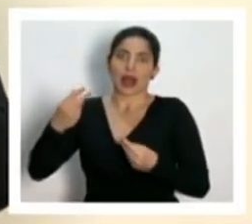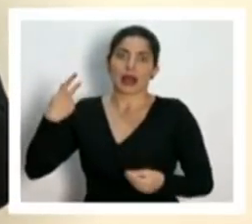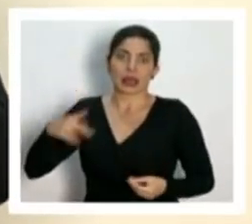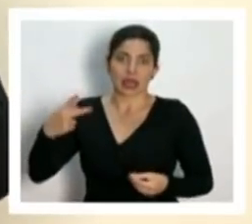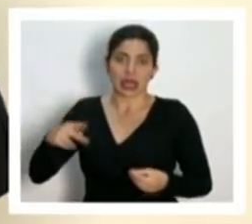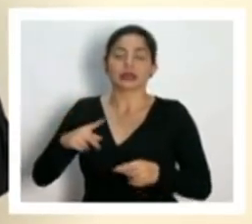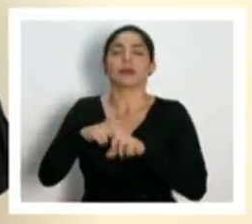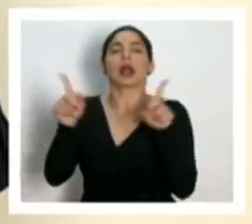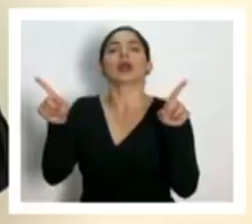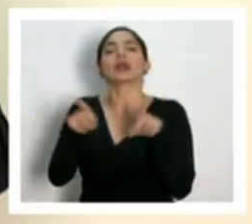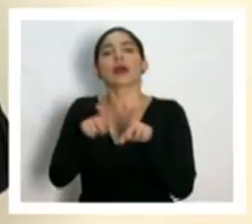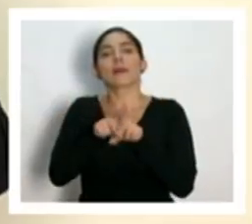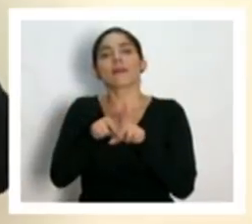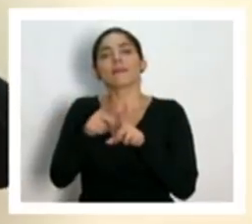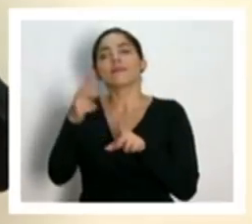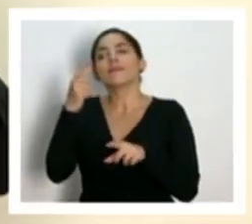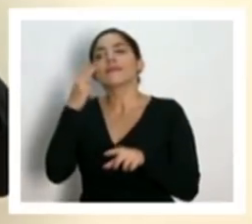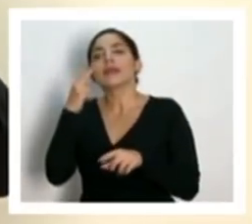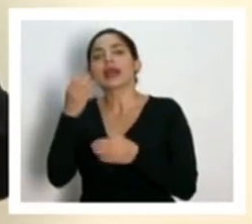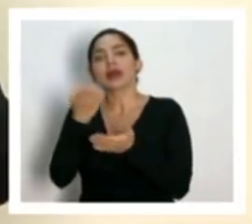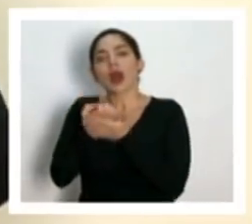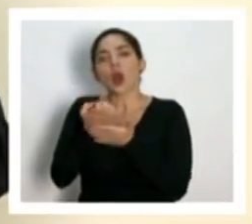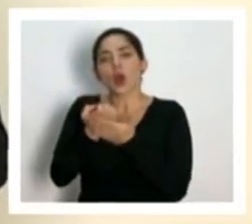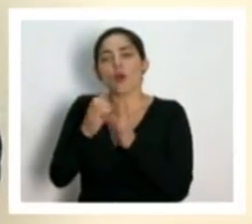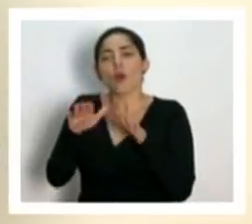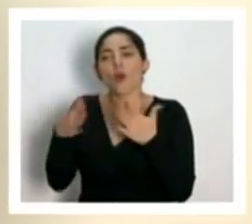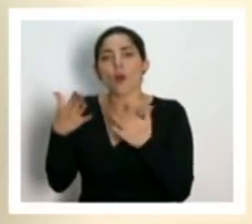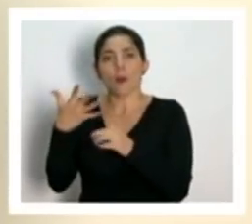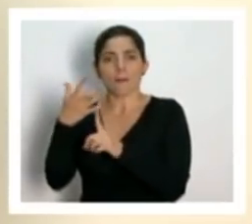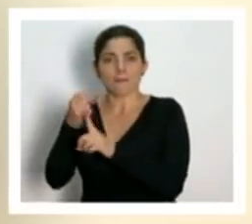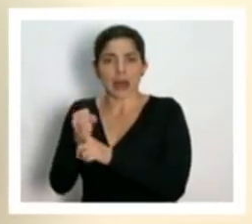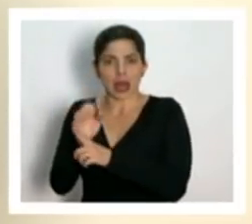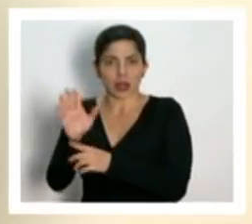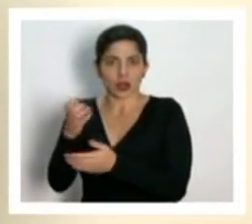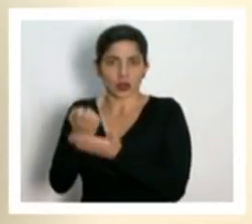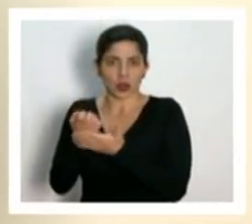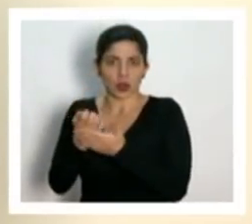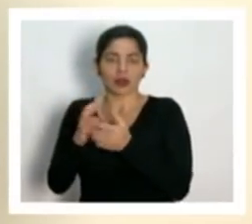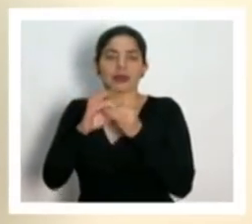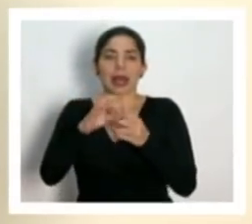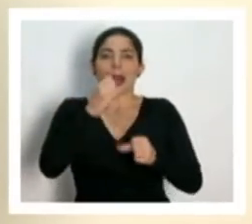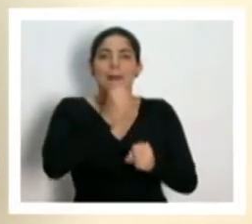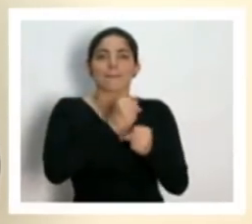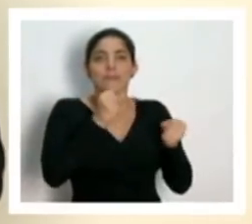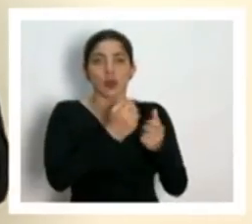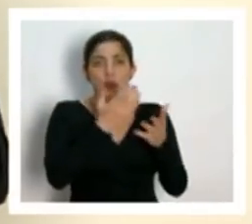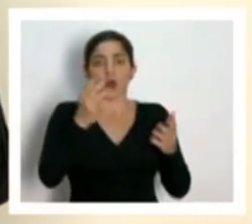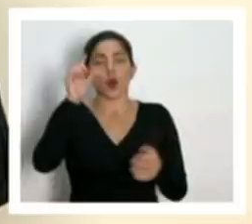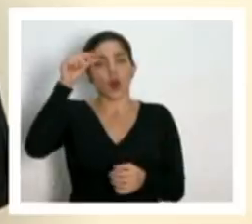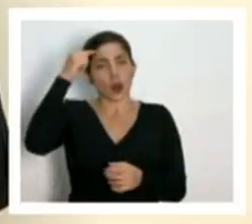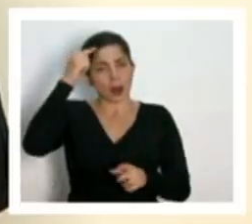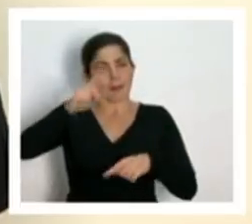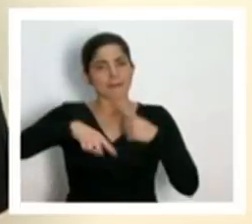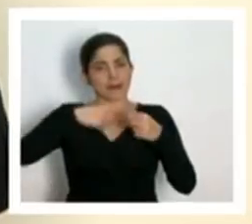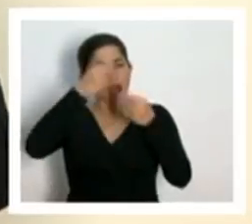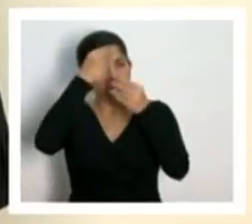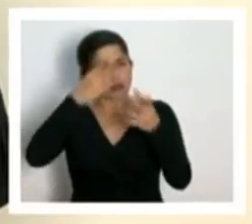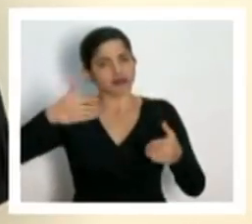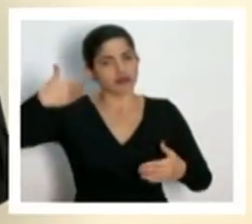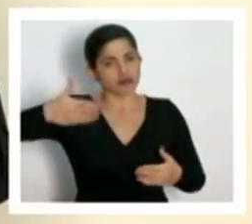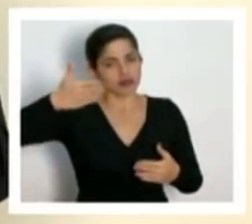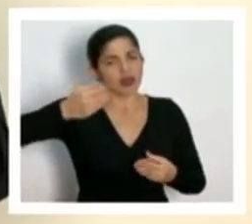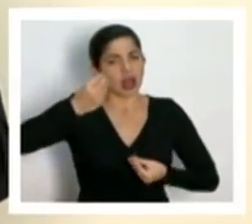también para ver los impactos económicos y eso muy relacionado con temas de empleo público el gobierno estará haciendo anuncios